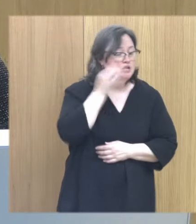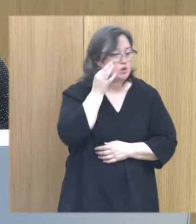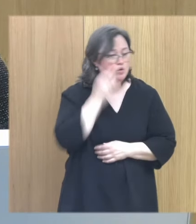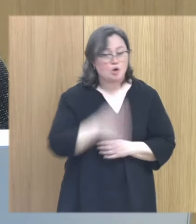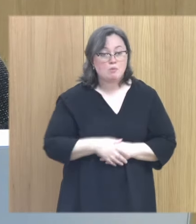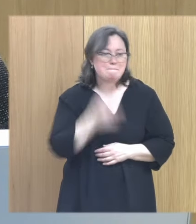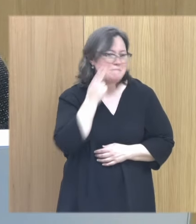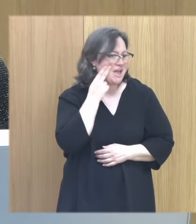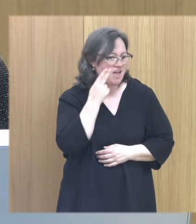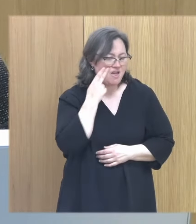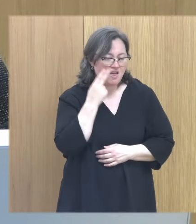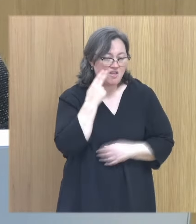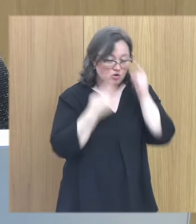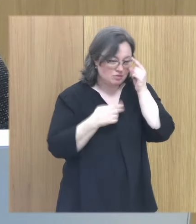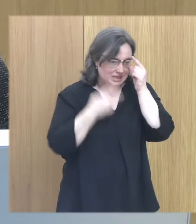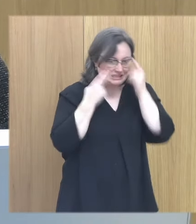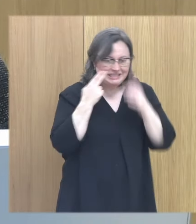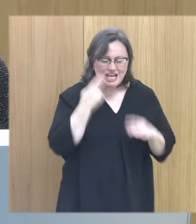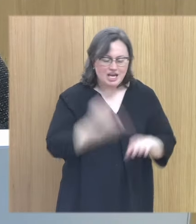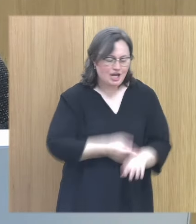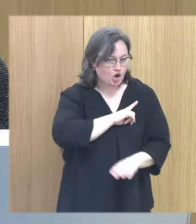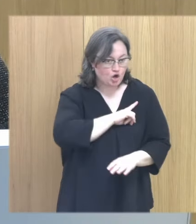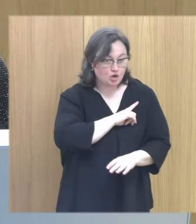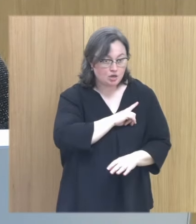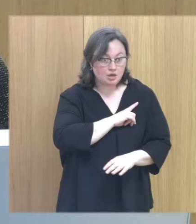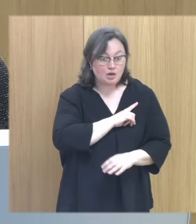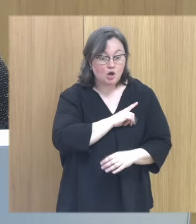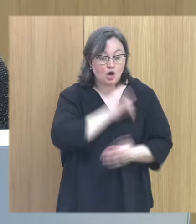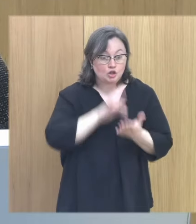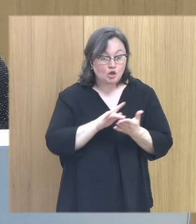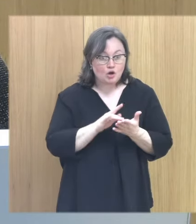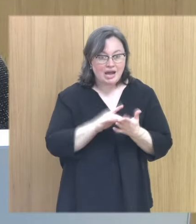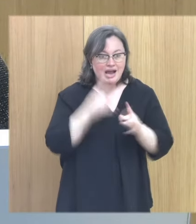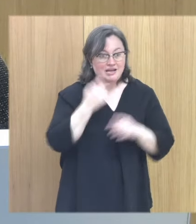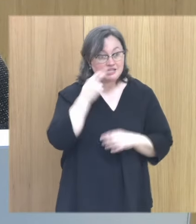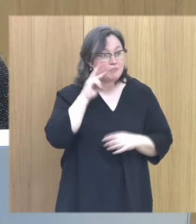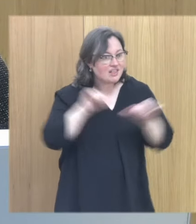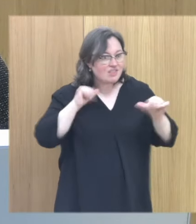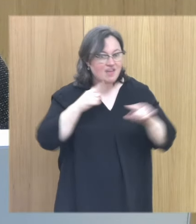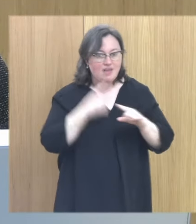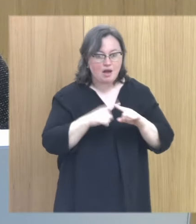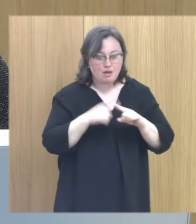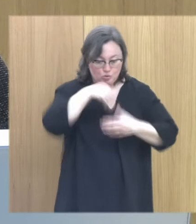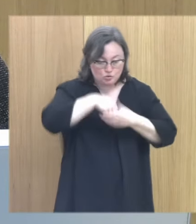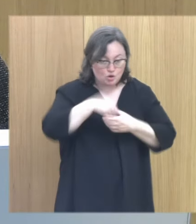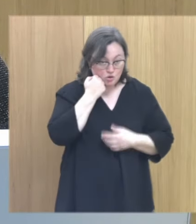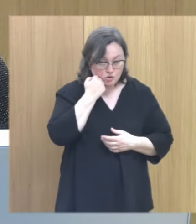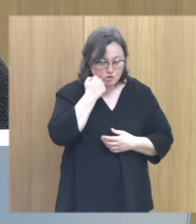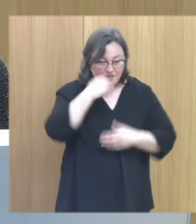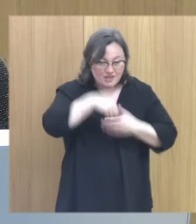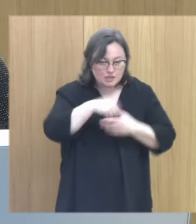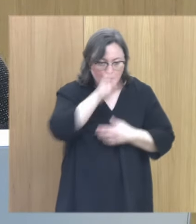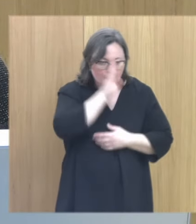de miedo. Es una cuestión de terror. Lo que hay debajo de una experiencia de abuso es terror. Por lo tanto,